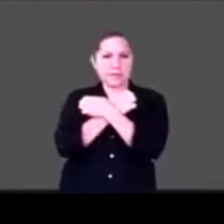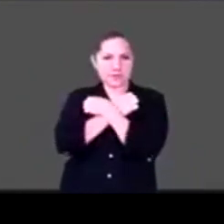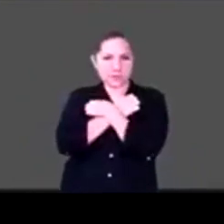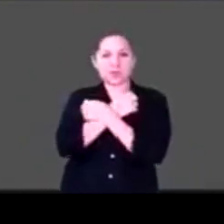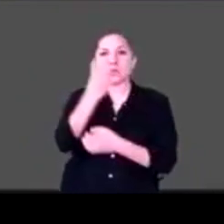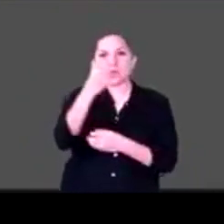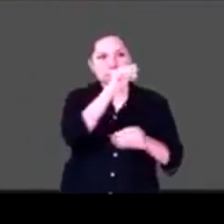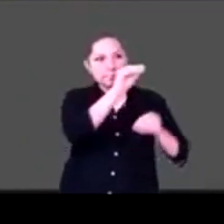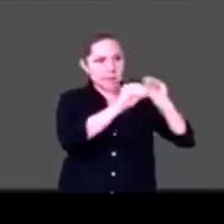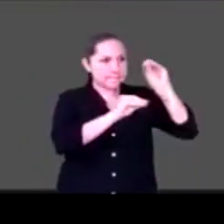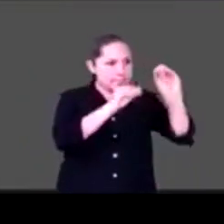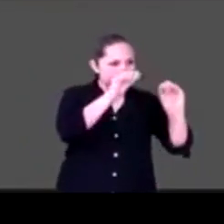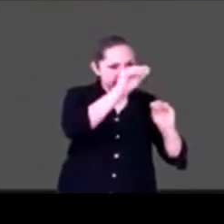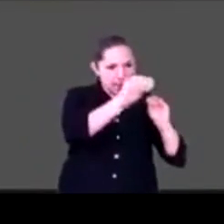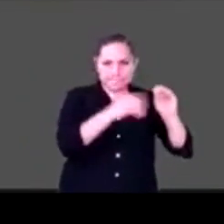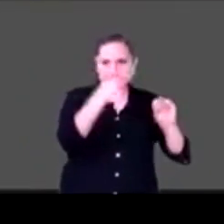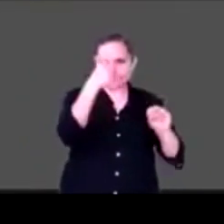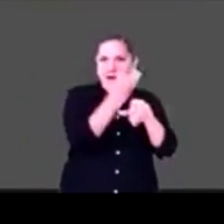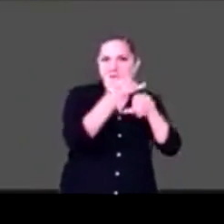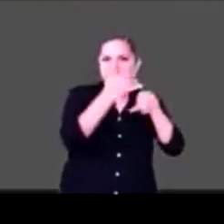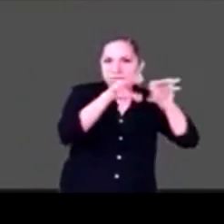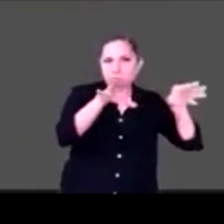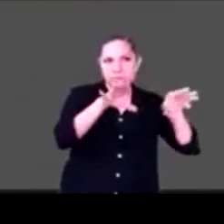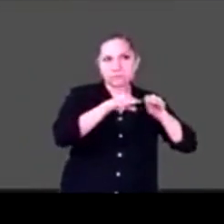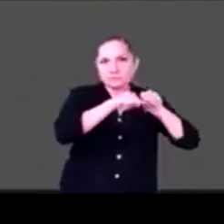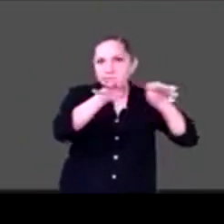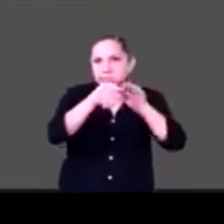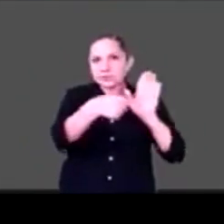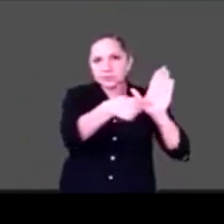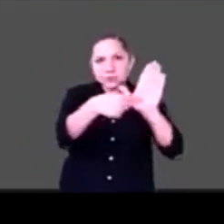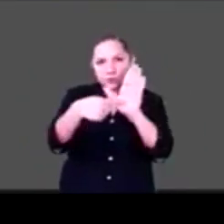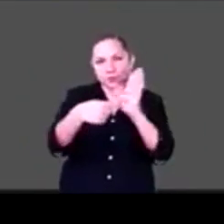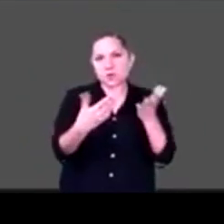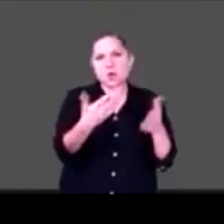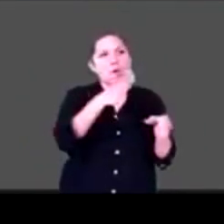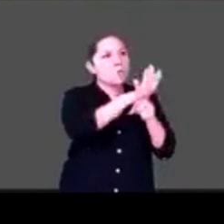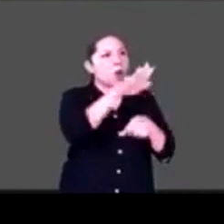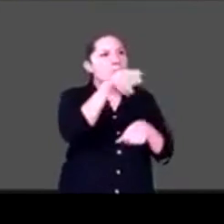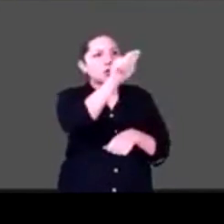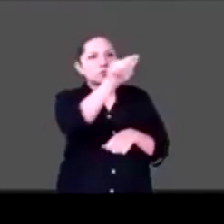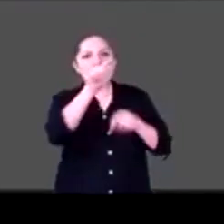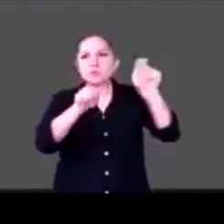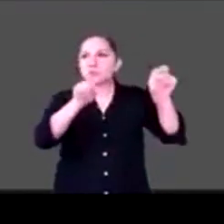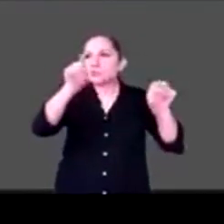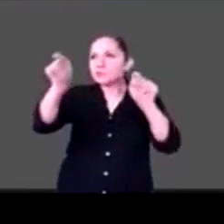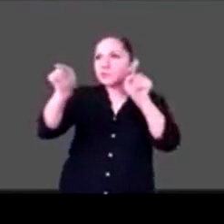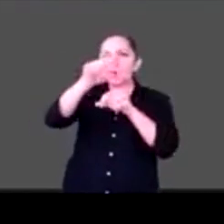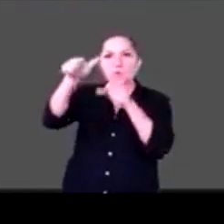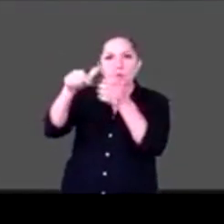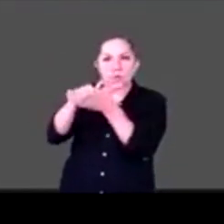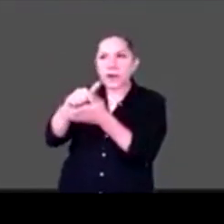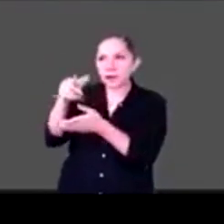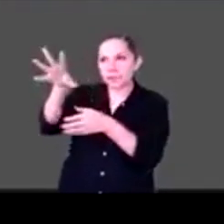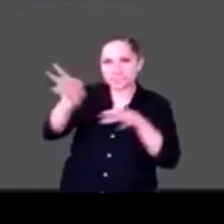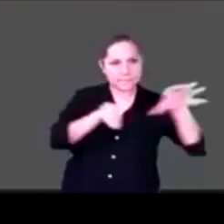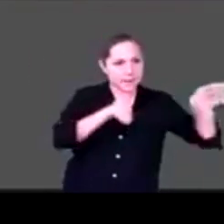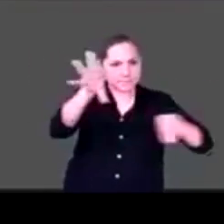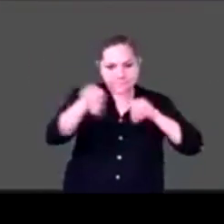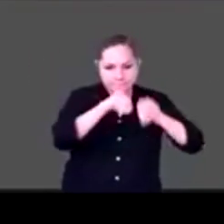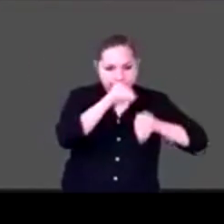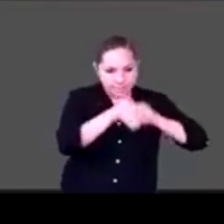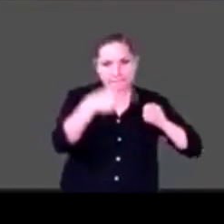más recursos y más experiencias porque experiencias hay muchísimas, ¿no? Y nada más quería decir algo con respecto a